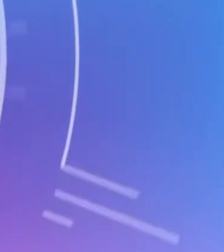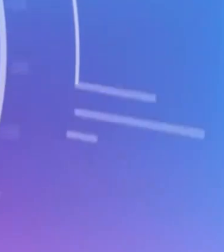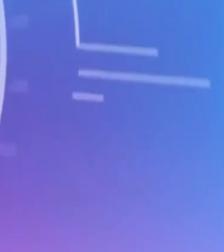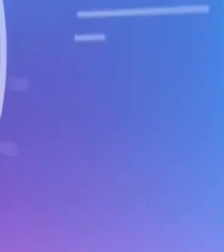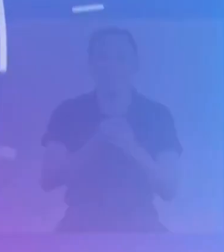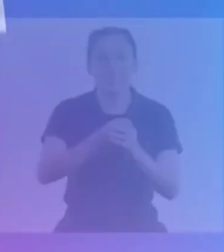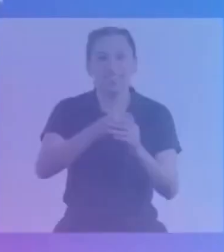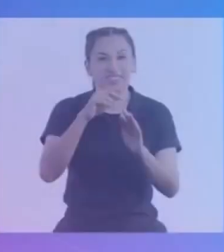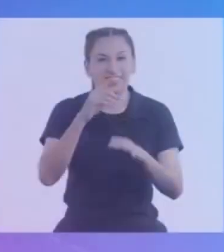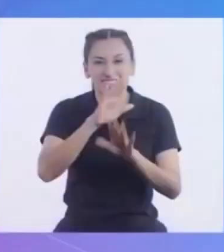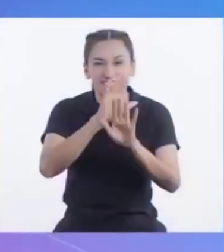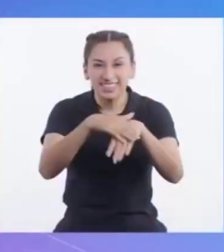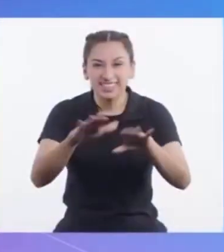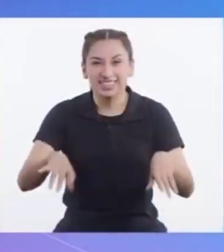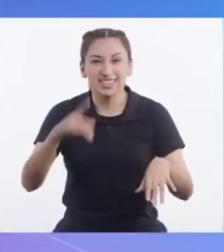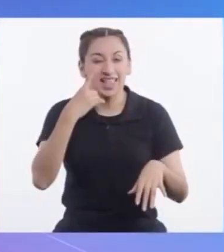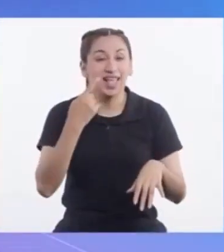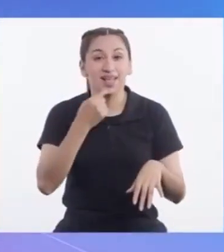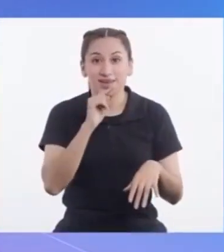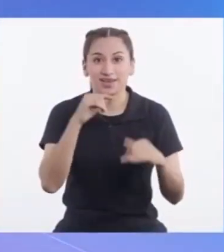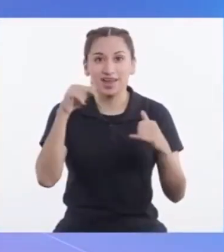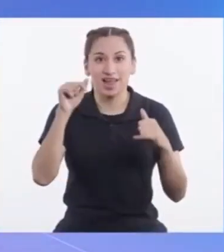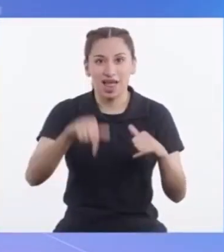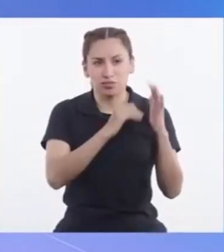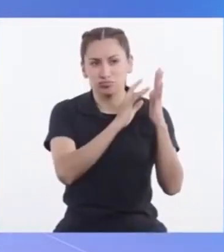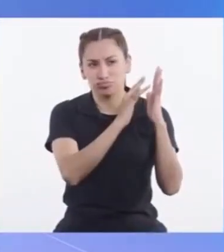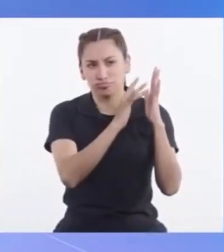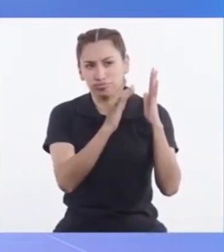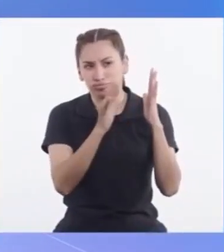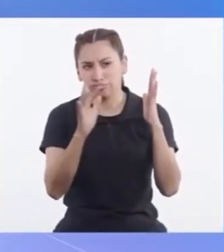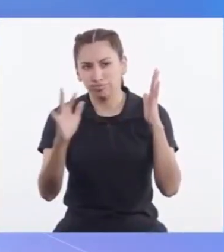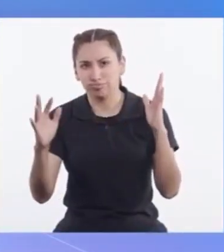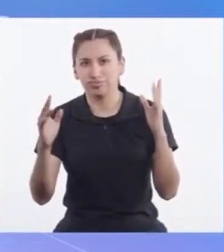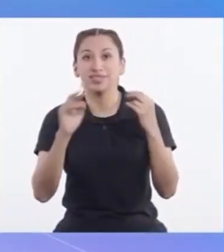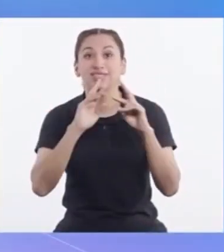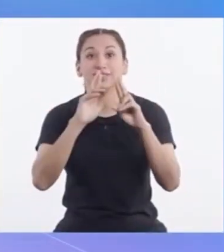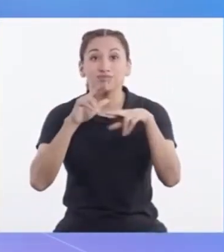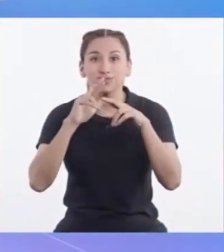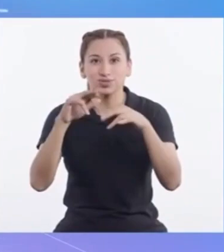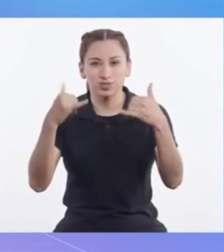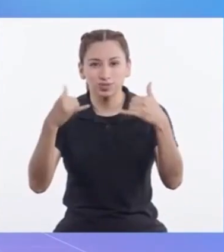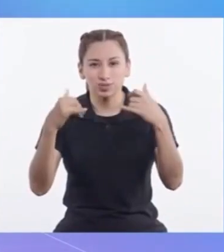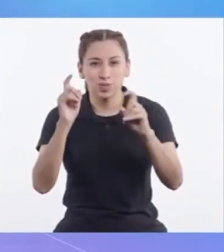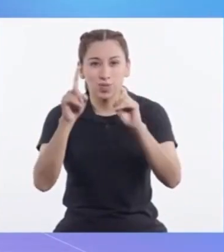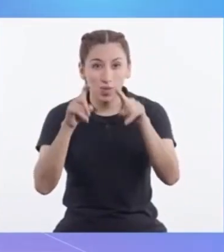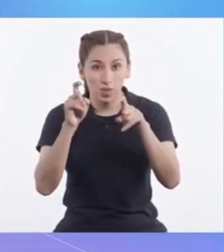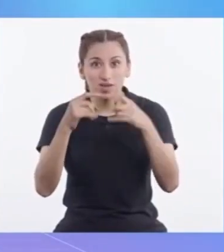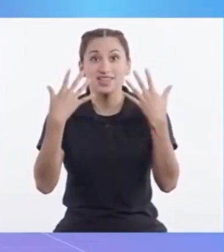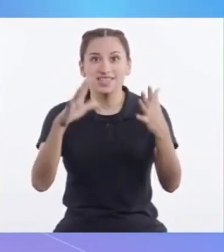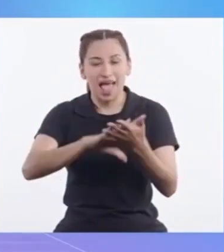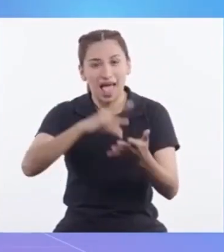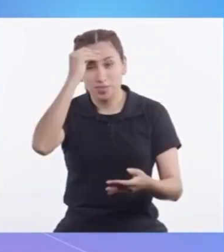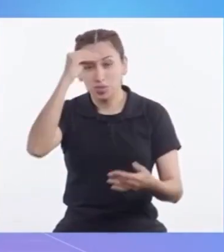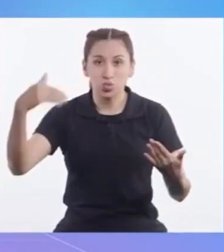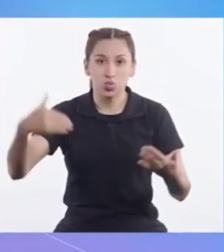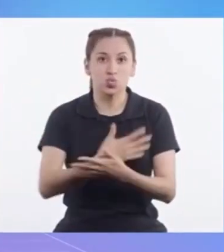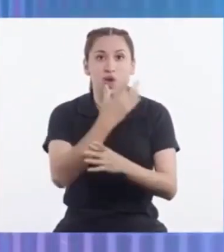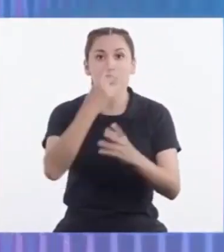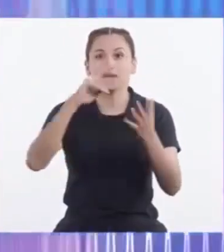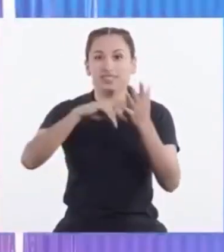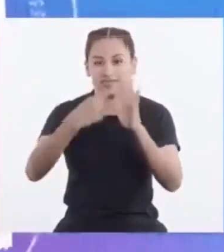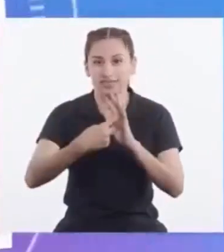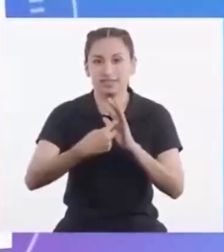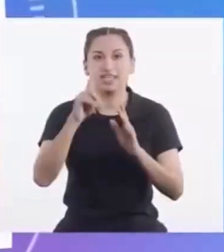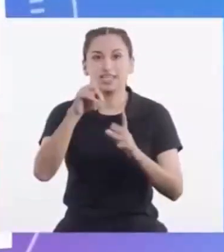Niñas y niños Durante el desarrollo Del propósito Hemos aprendido Nuevos conceptos Vamos a